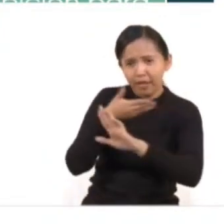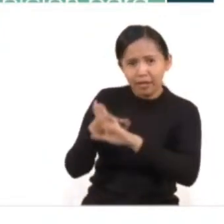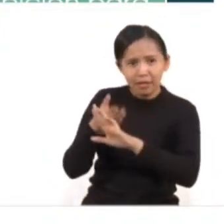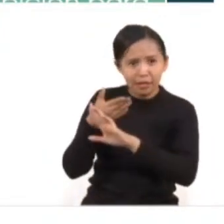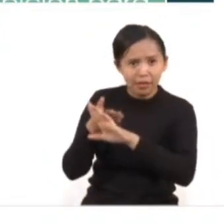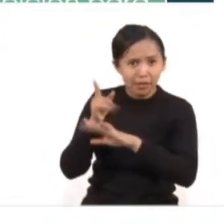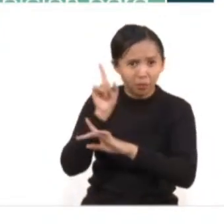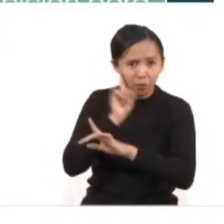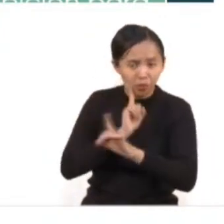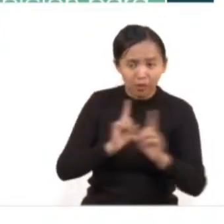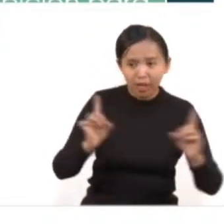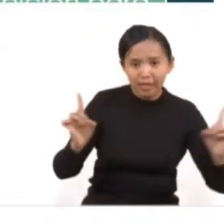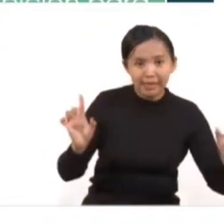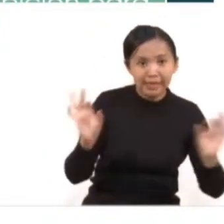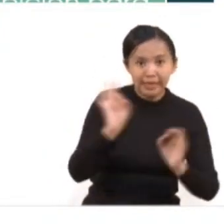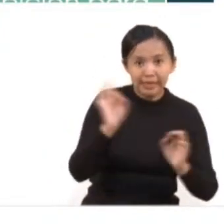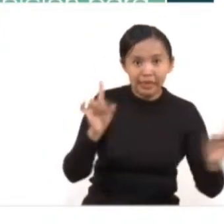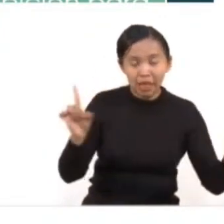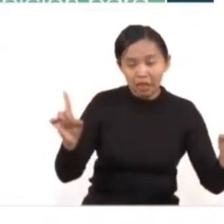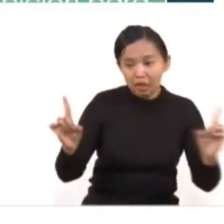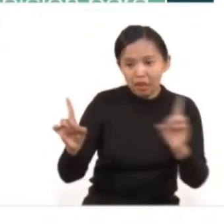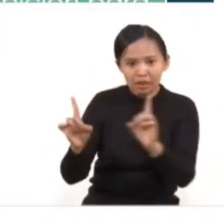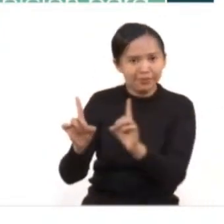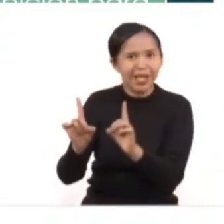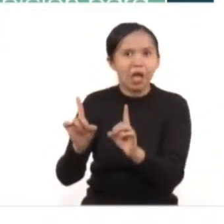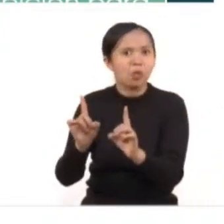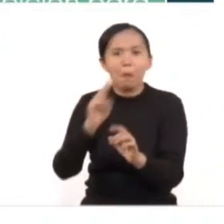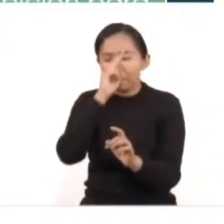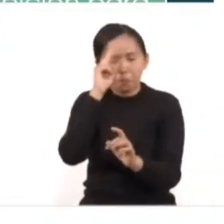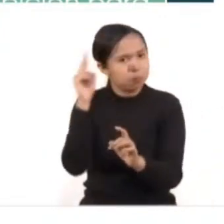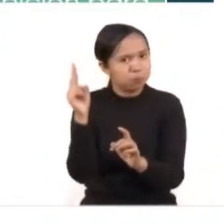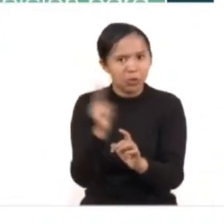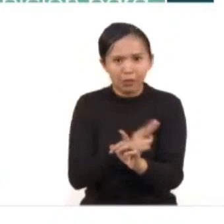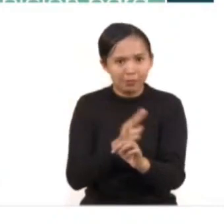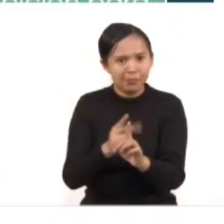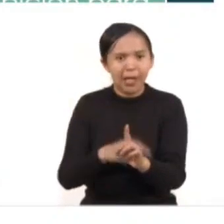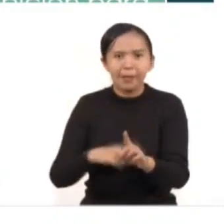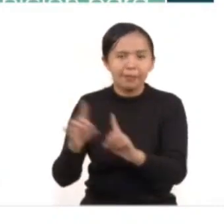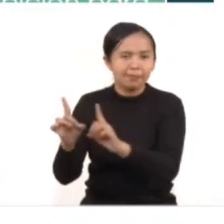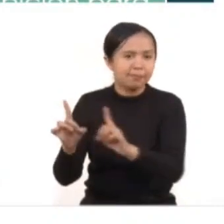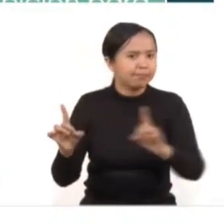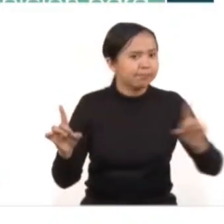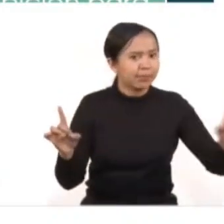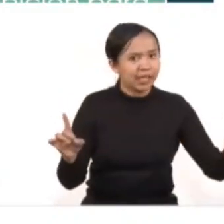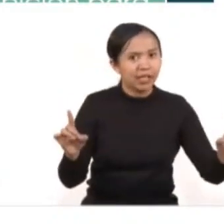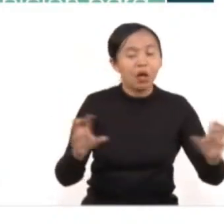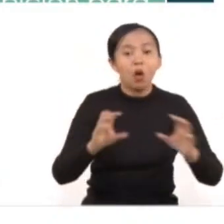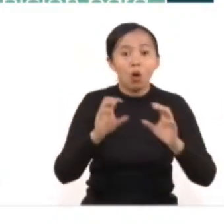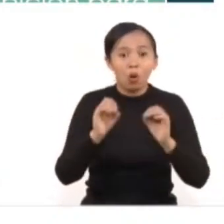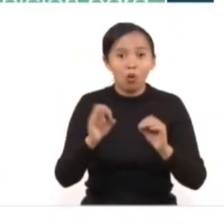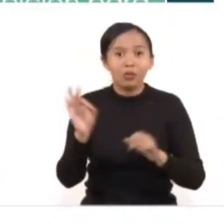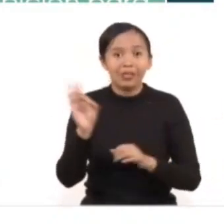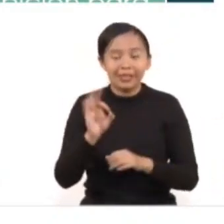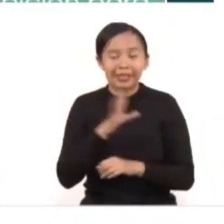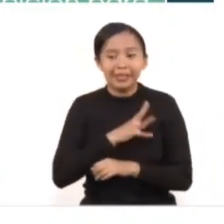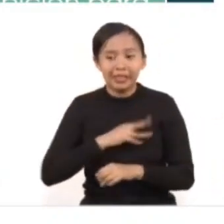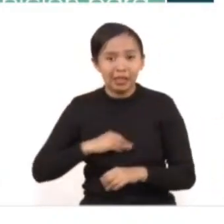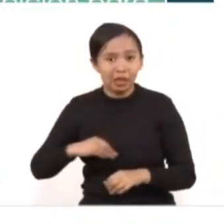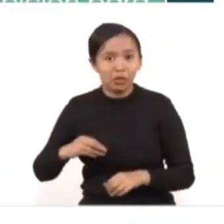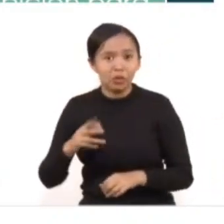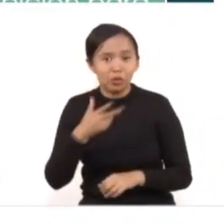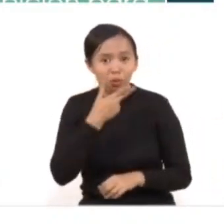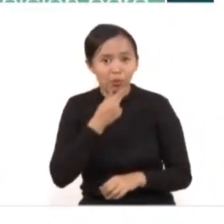sí o por cualquier medio a la mujer en situación de violencia y, en su caso, a las hijas e hijos de ella.